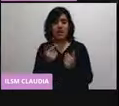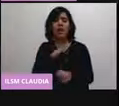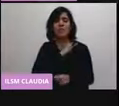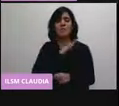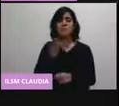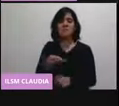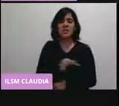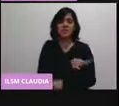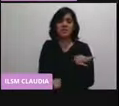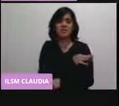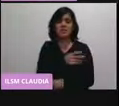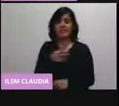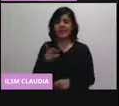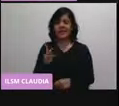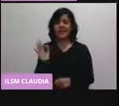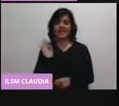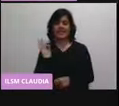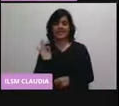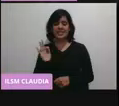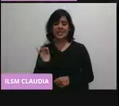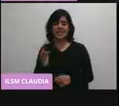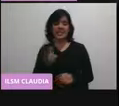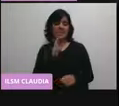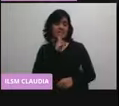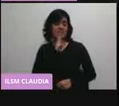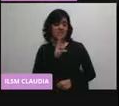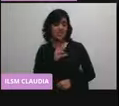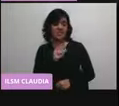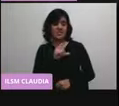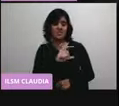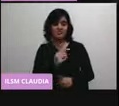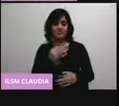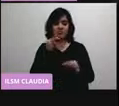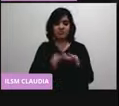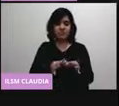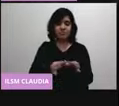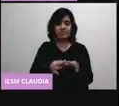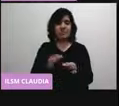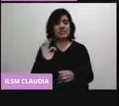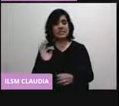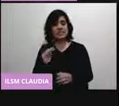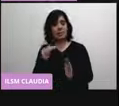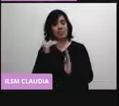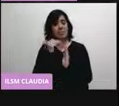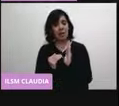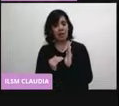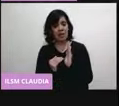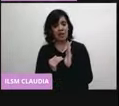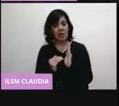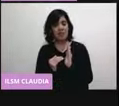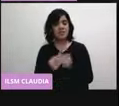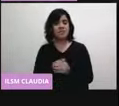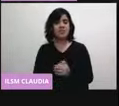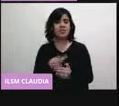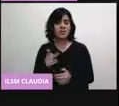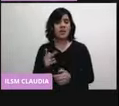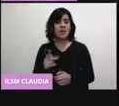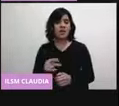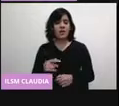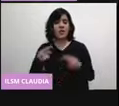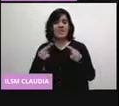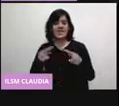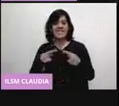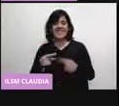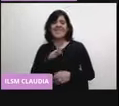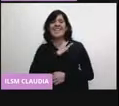ser menor que las personas que tienen un sistema inmune normal. Pero sí se pueden vacunar y sí